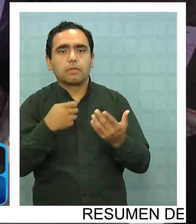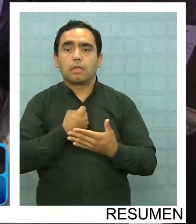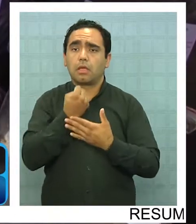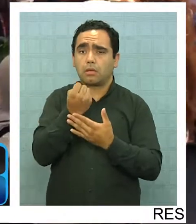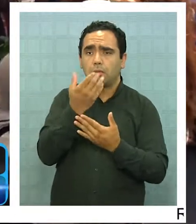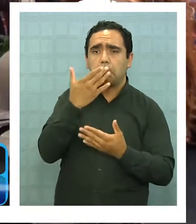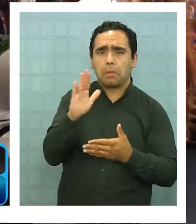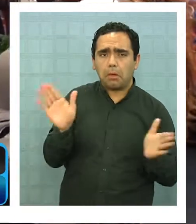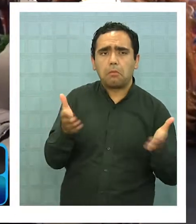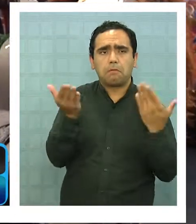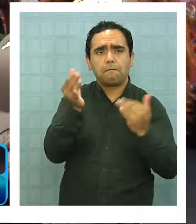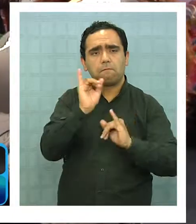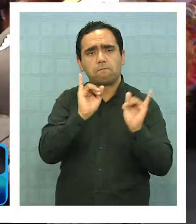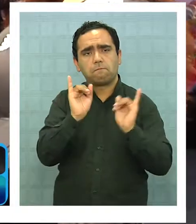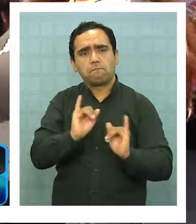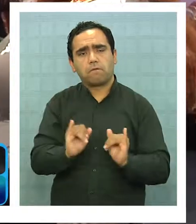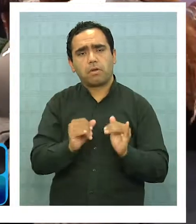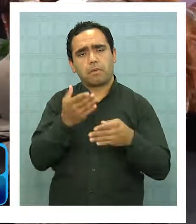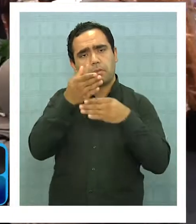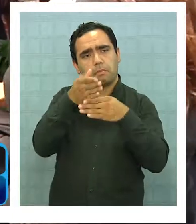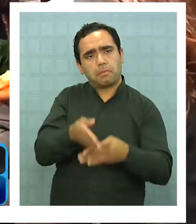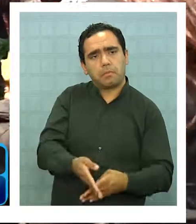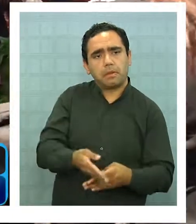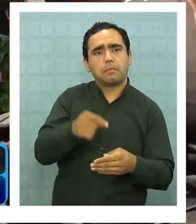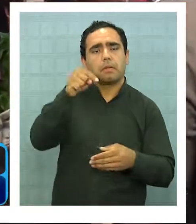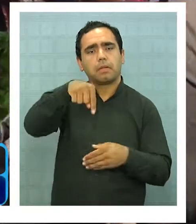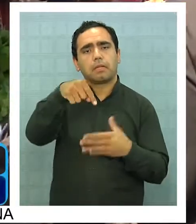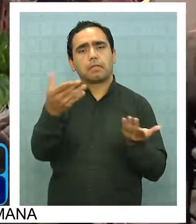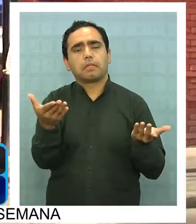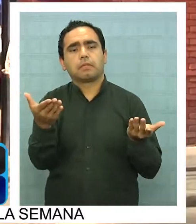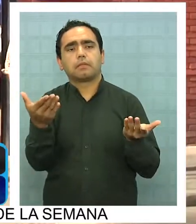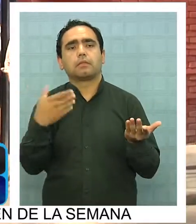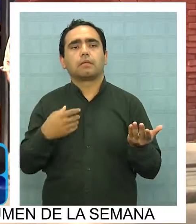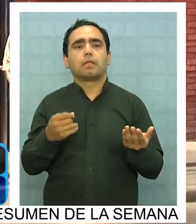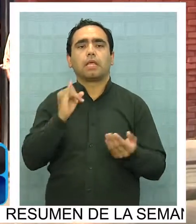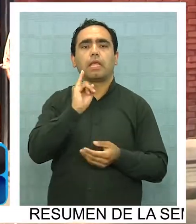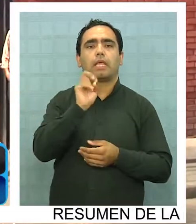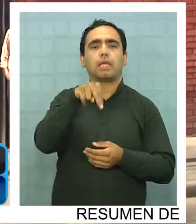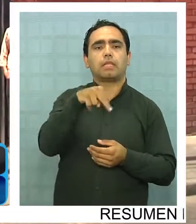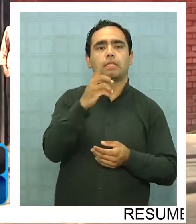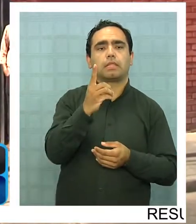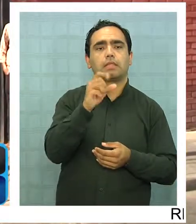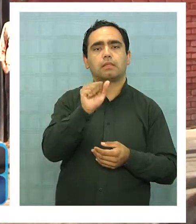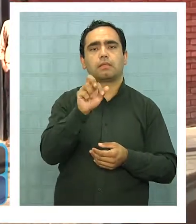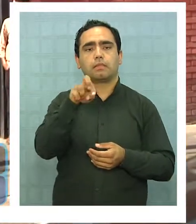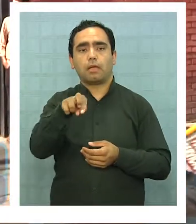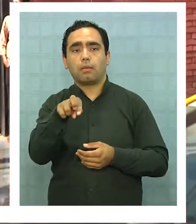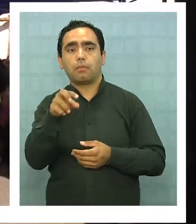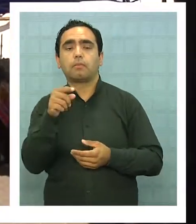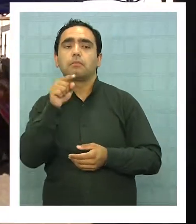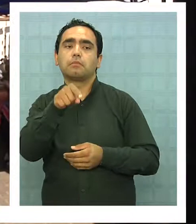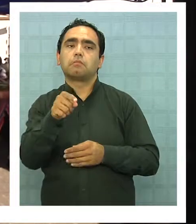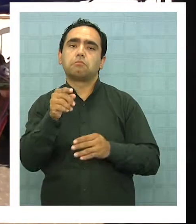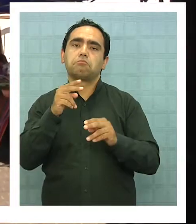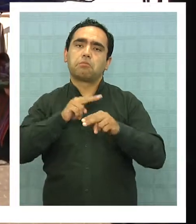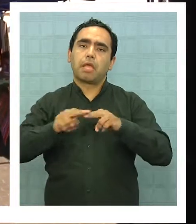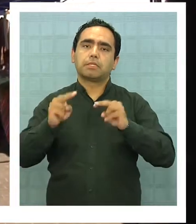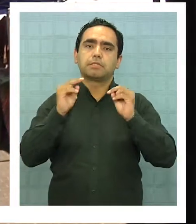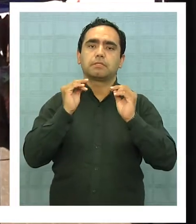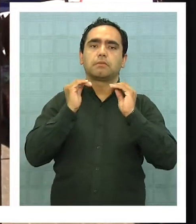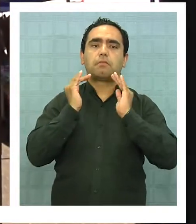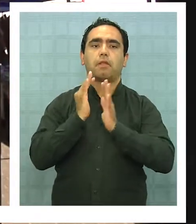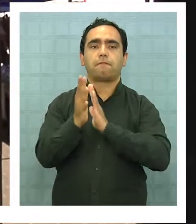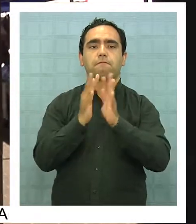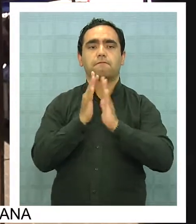que este flujo comercial sea permanente con las zonas urbanas, es que INDAP realizó una feria expo en sus instalaciones,